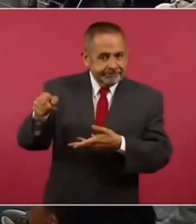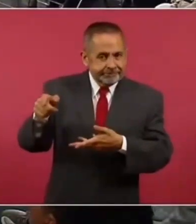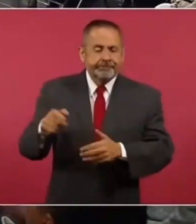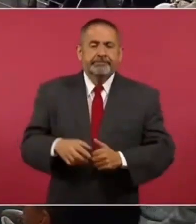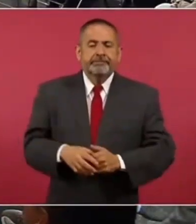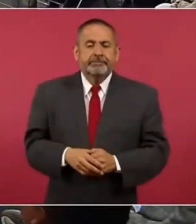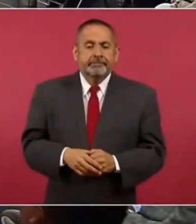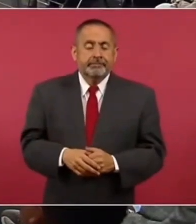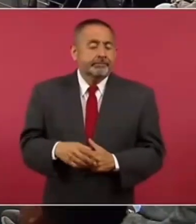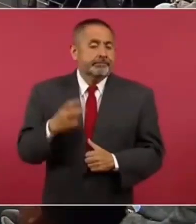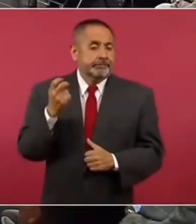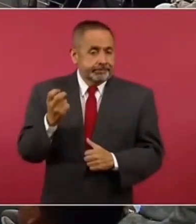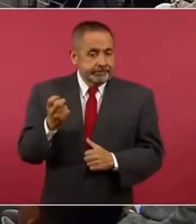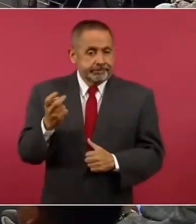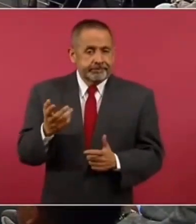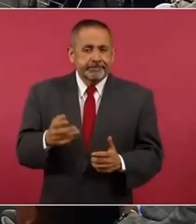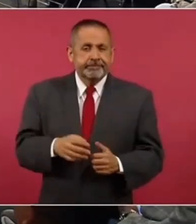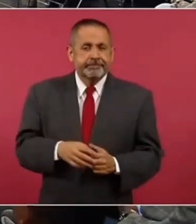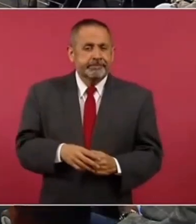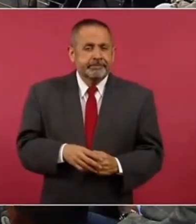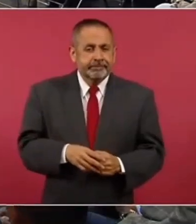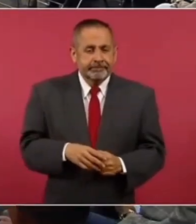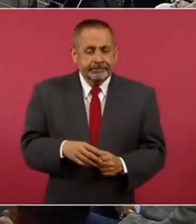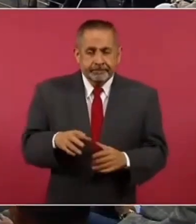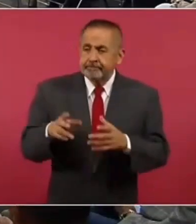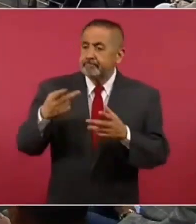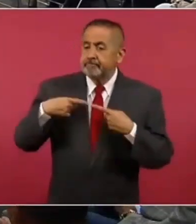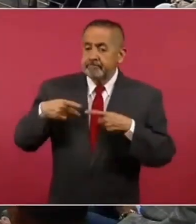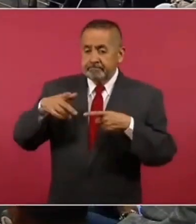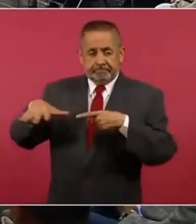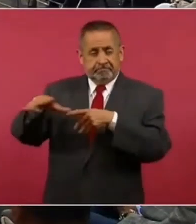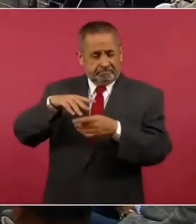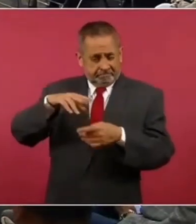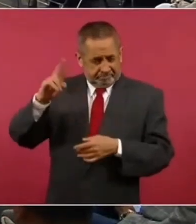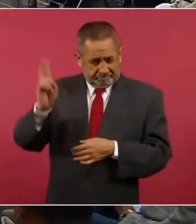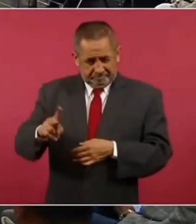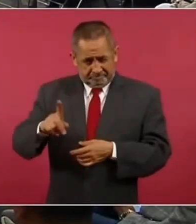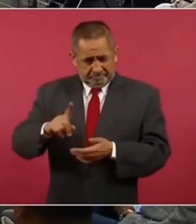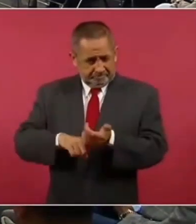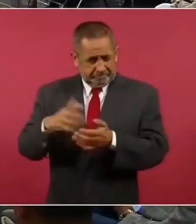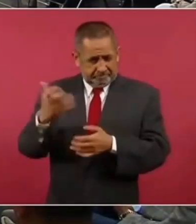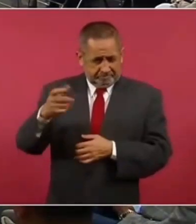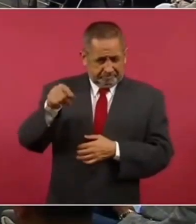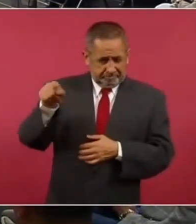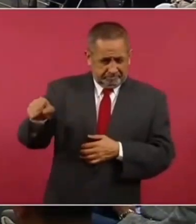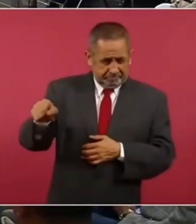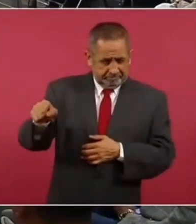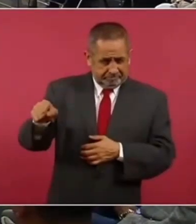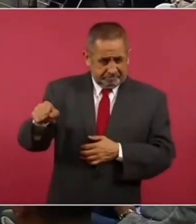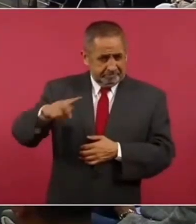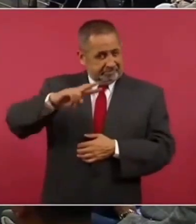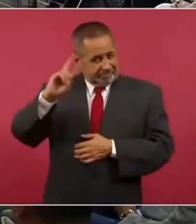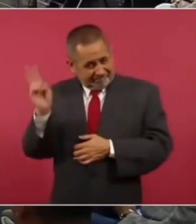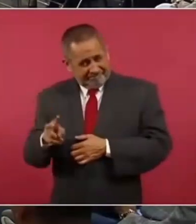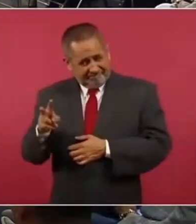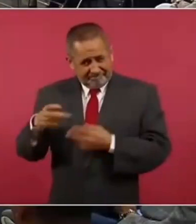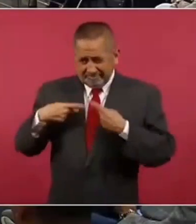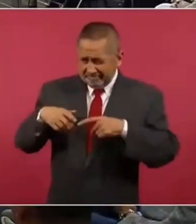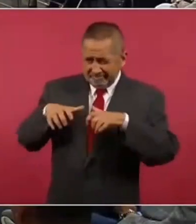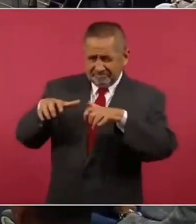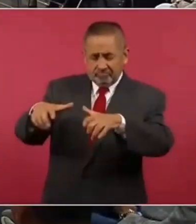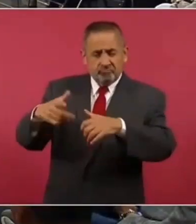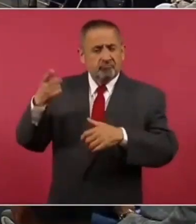¿Es realmente el poder del pueblo? ¿Es realmente el pueblo el que